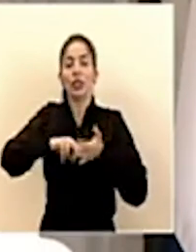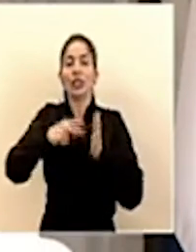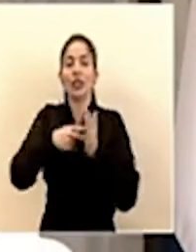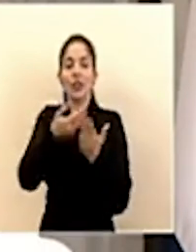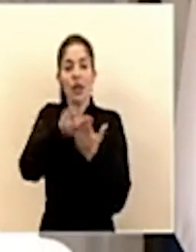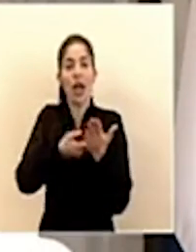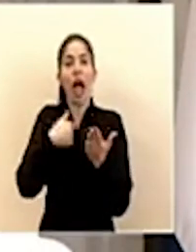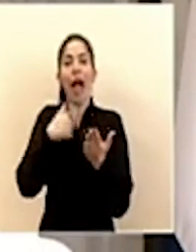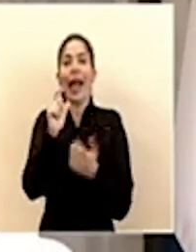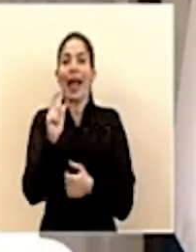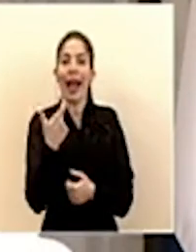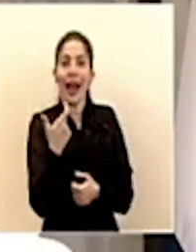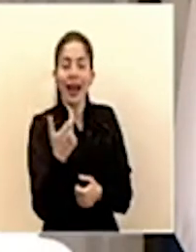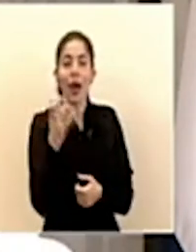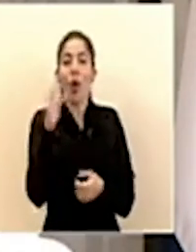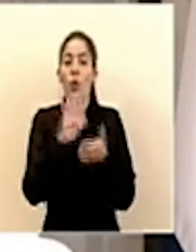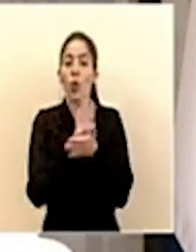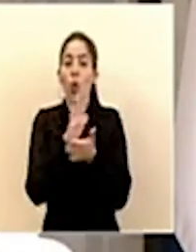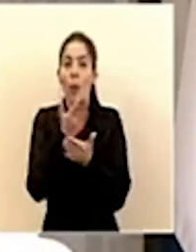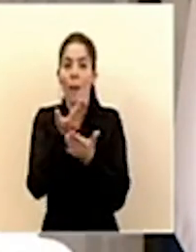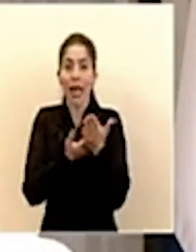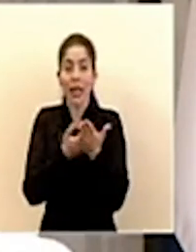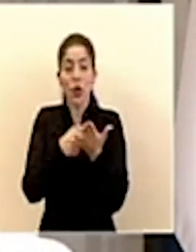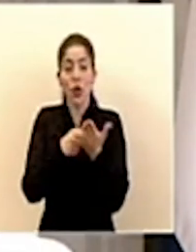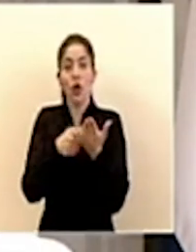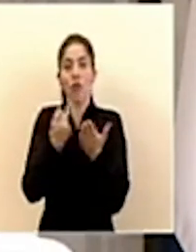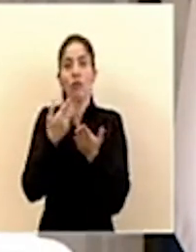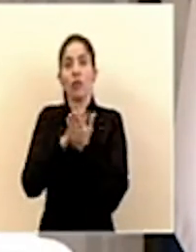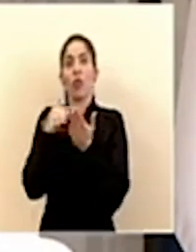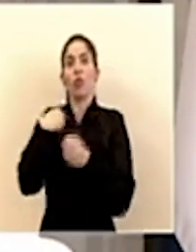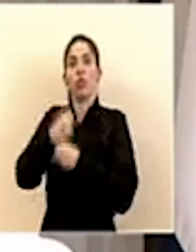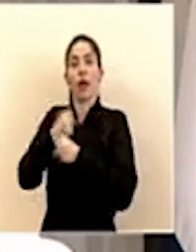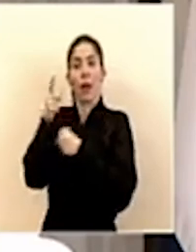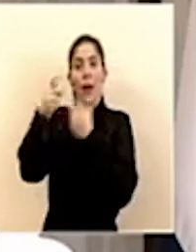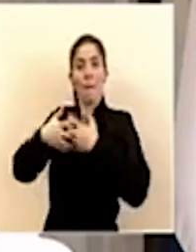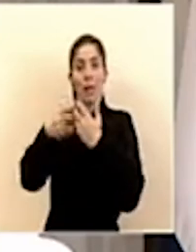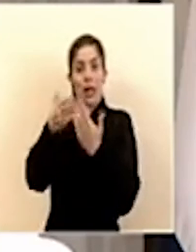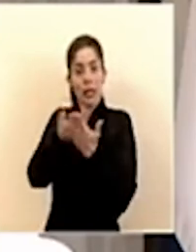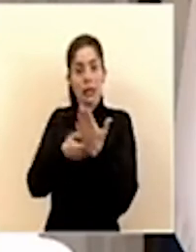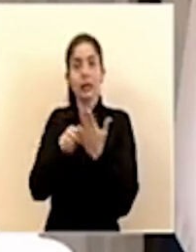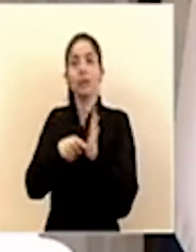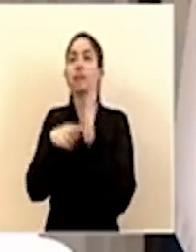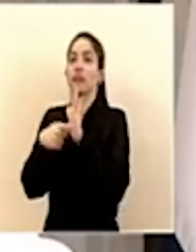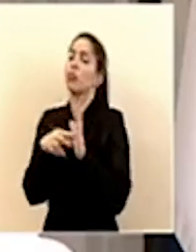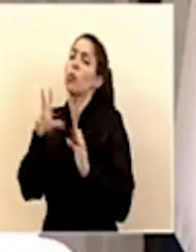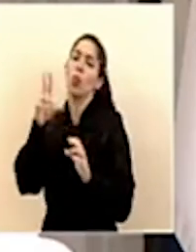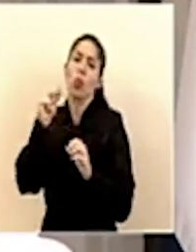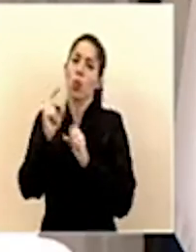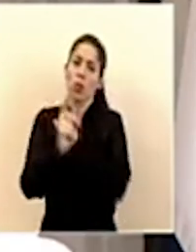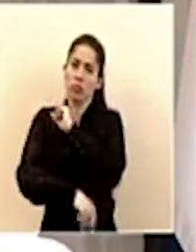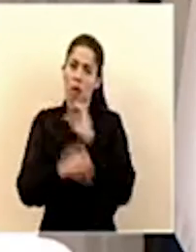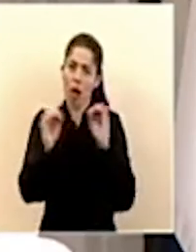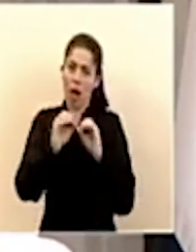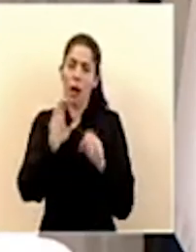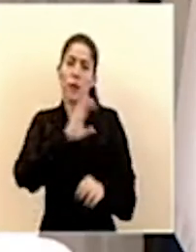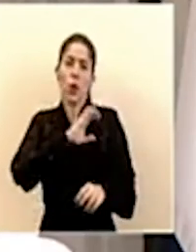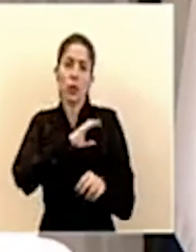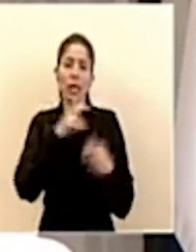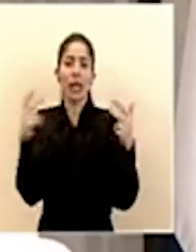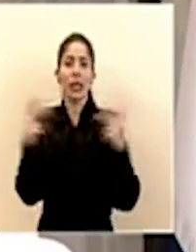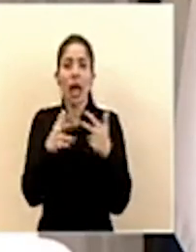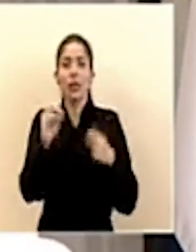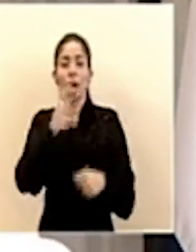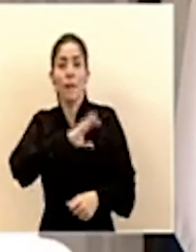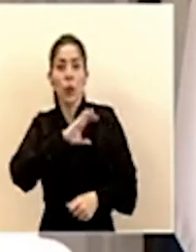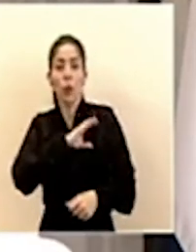traigan su carnet así como un documento que respalde que trabaja para una empresa con eso no van a tener ningún problema los oficiales de tránsito la